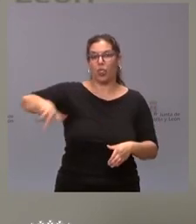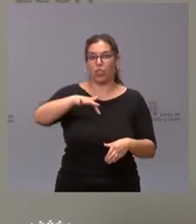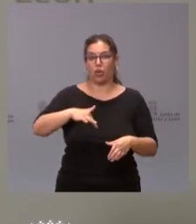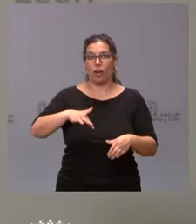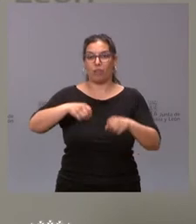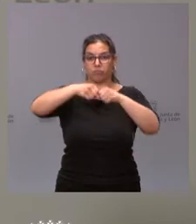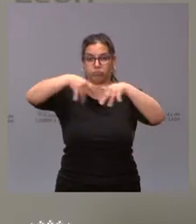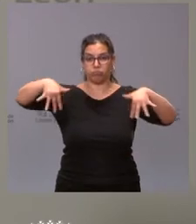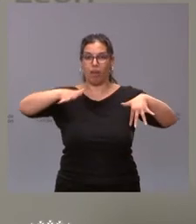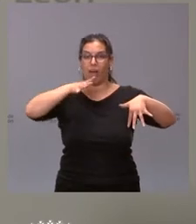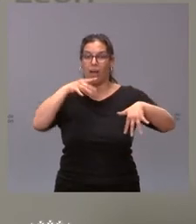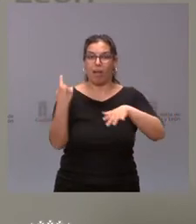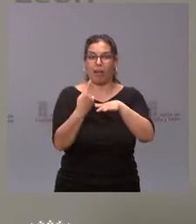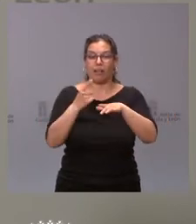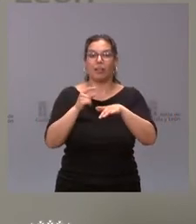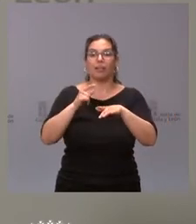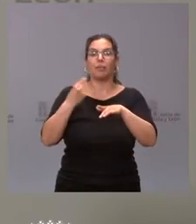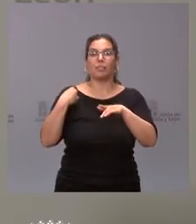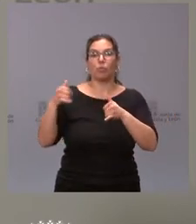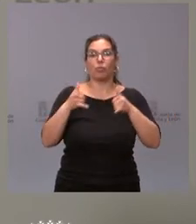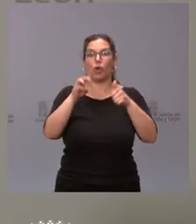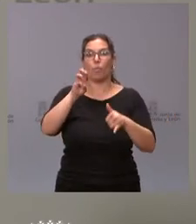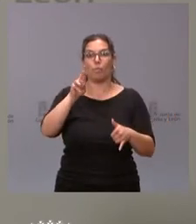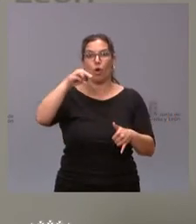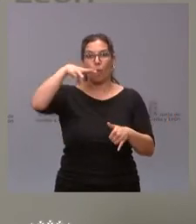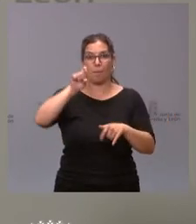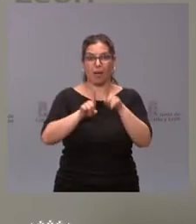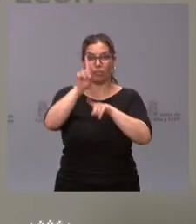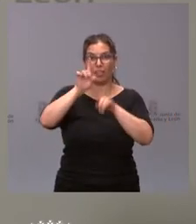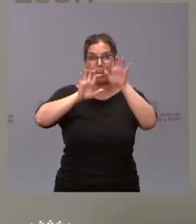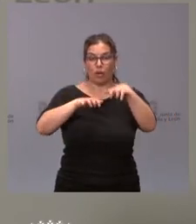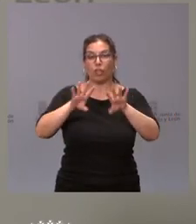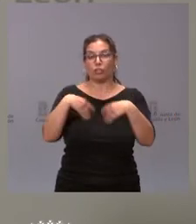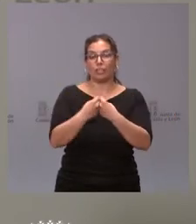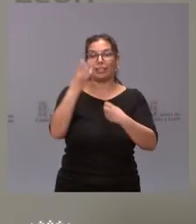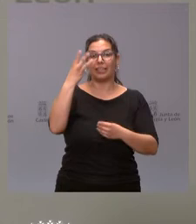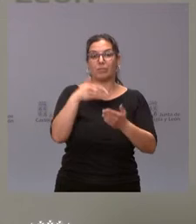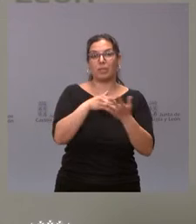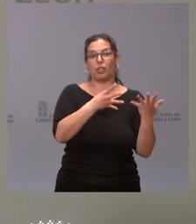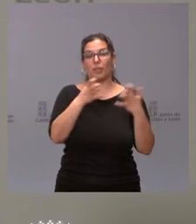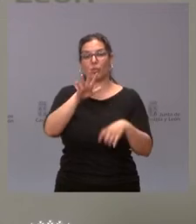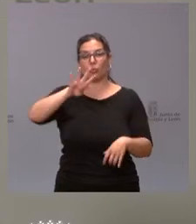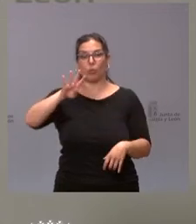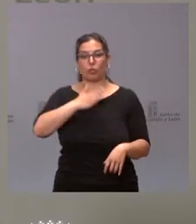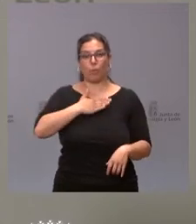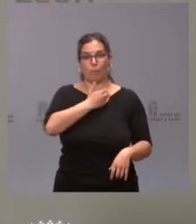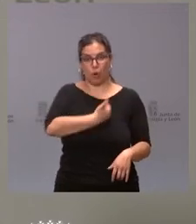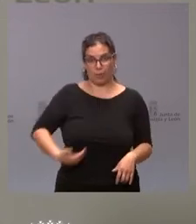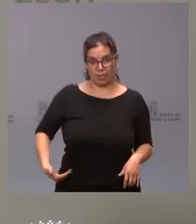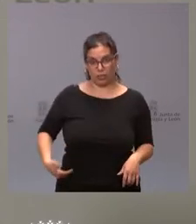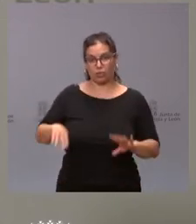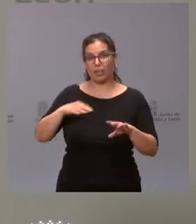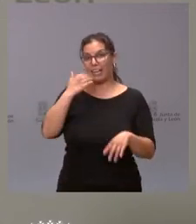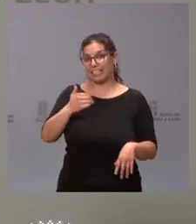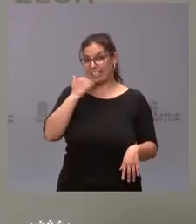del Porma, en León, estamos hablando de un total de 3.954 propietarios, casi,